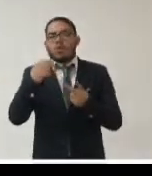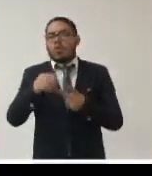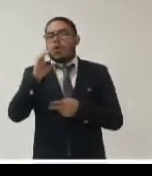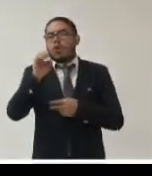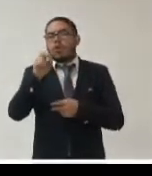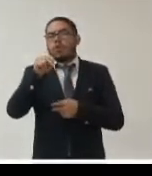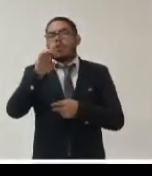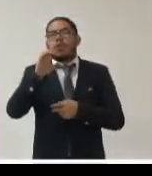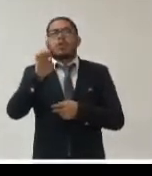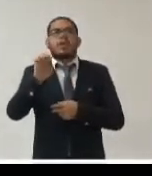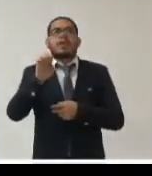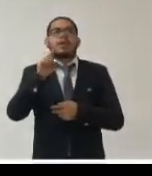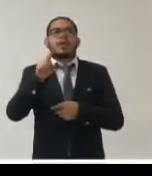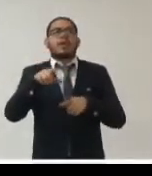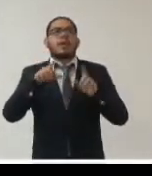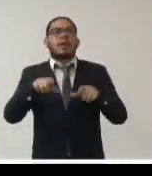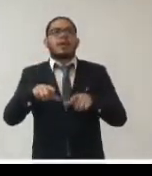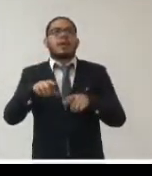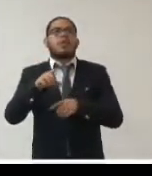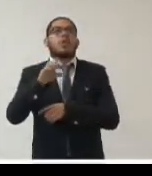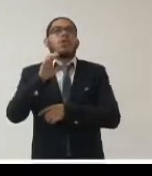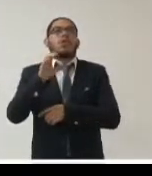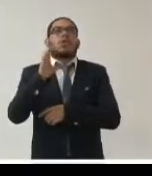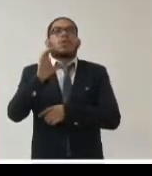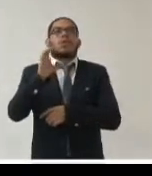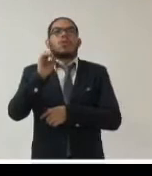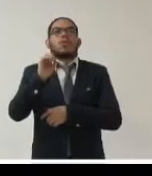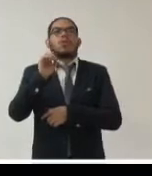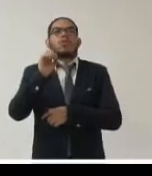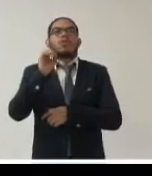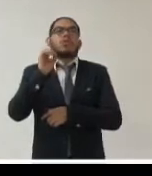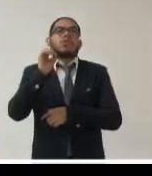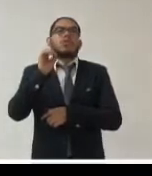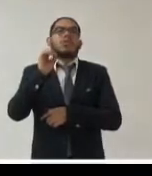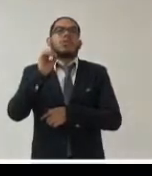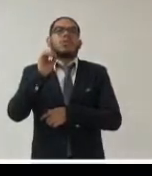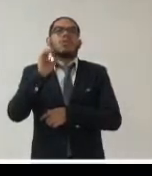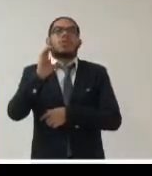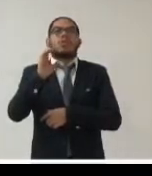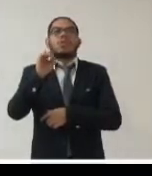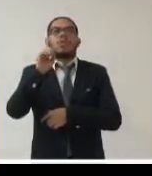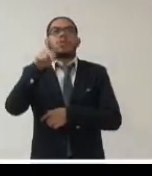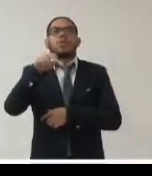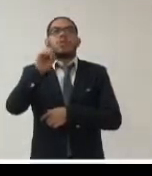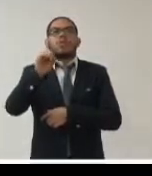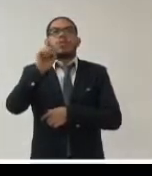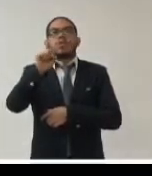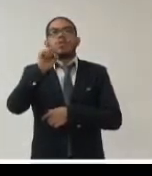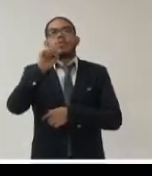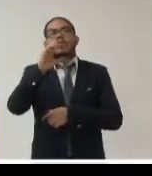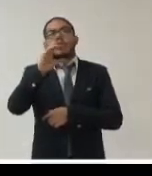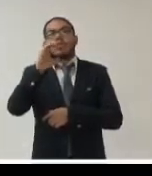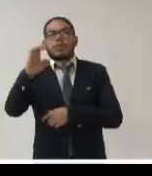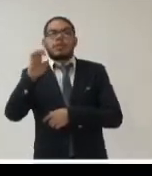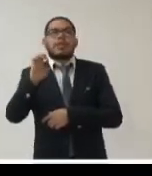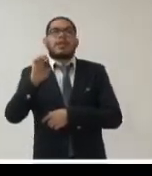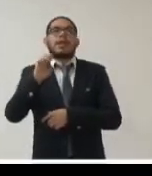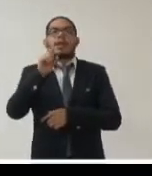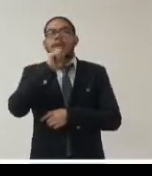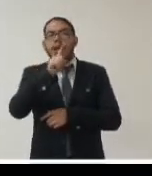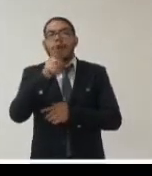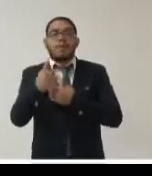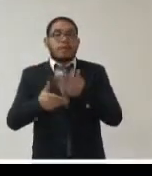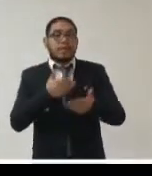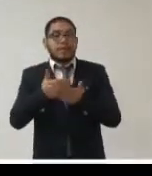supervisor de contrataciones del Estado para verificar estas contrataciones directas por rubro de gastos por entidades por los